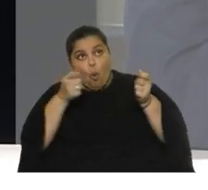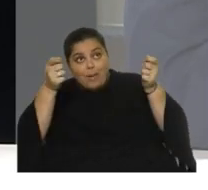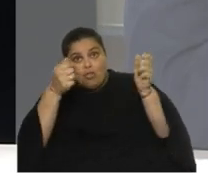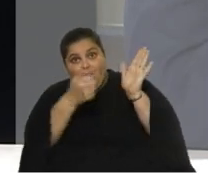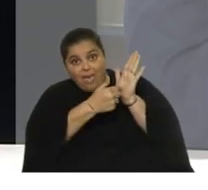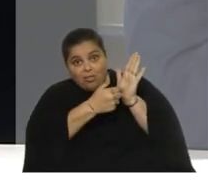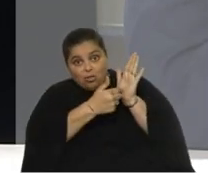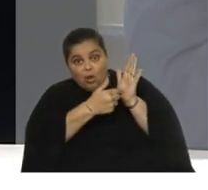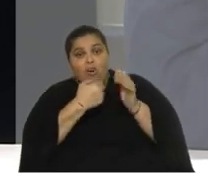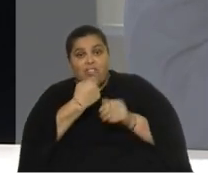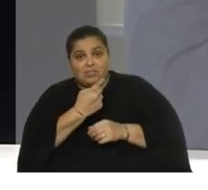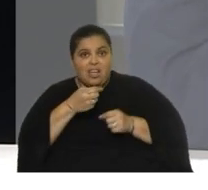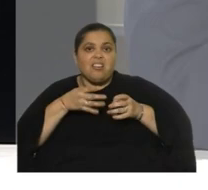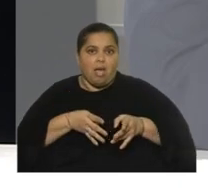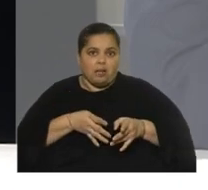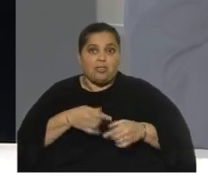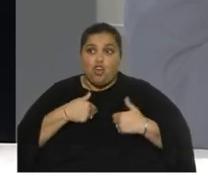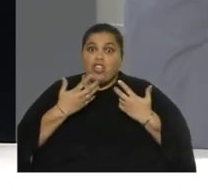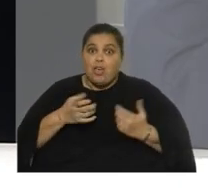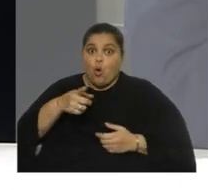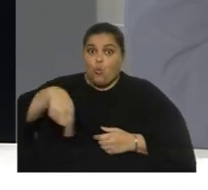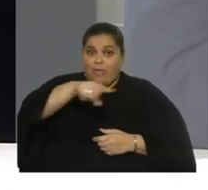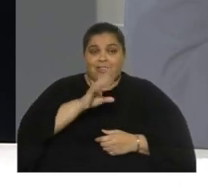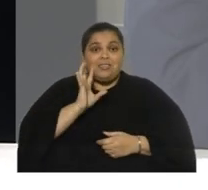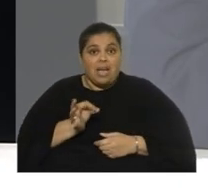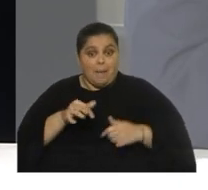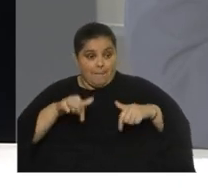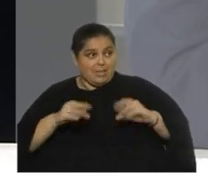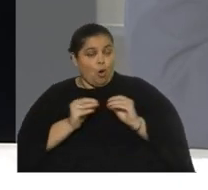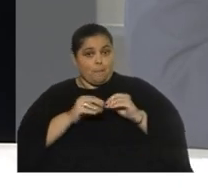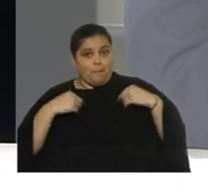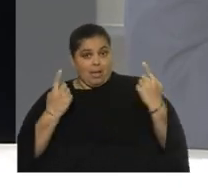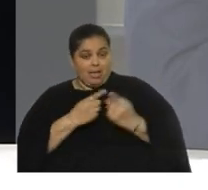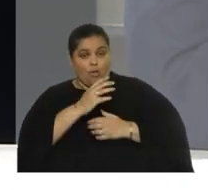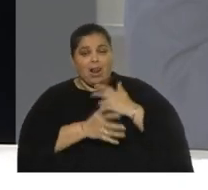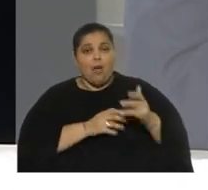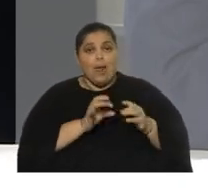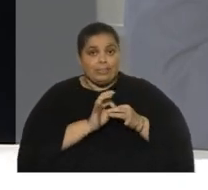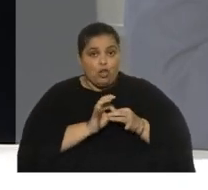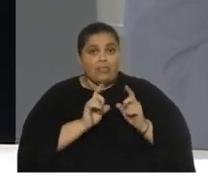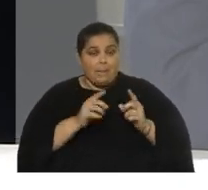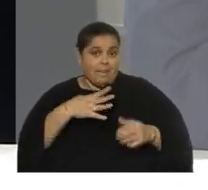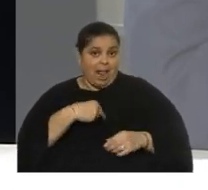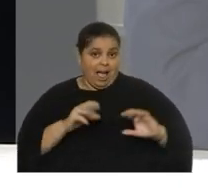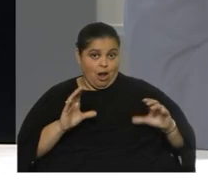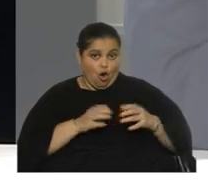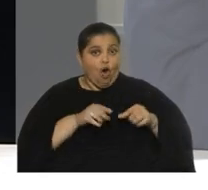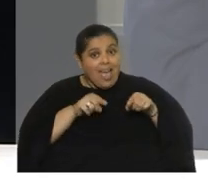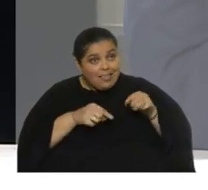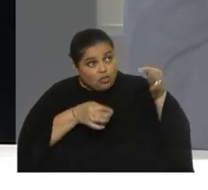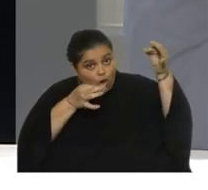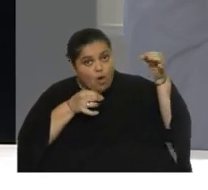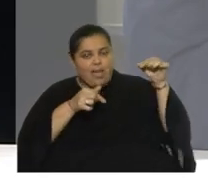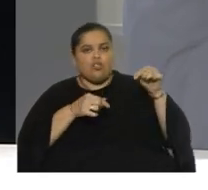declaración de guerra, que lo sepan mis actuales compañeros, tanto de la coalición como del Partido Nacional, esto es una